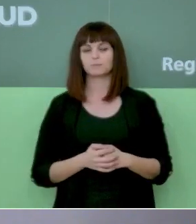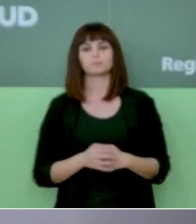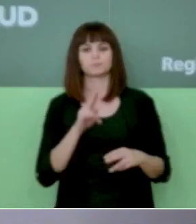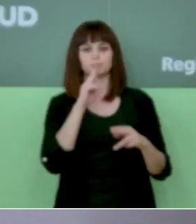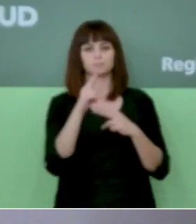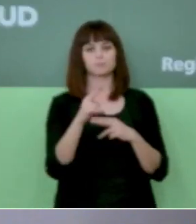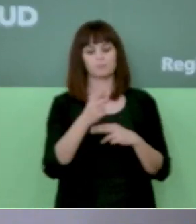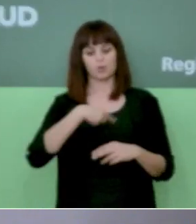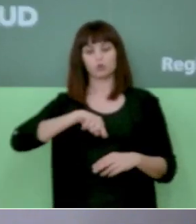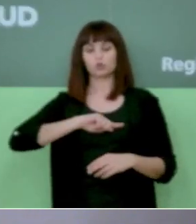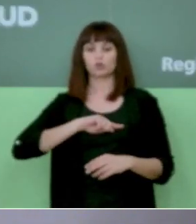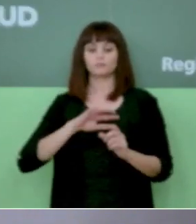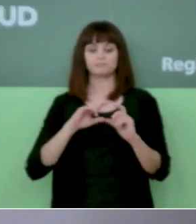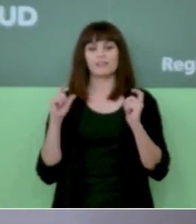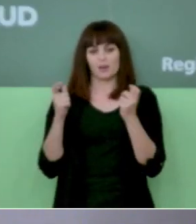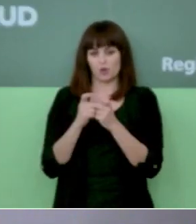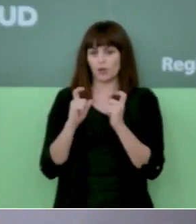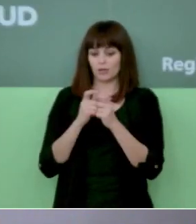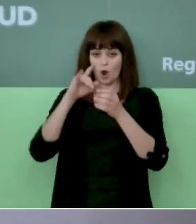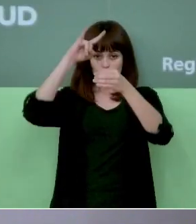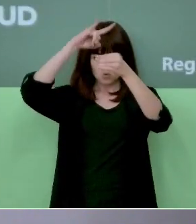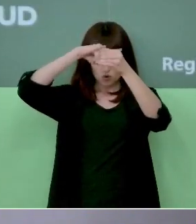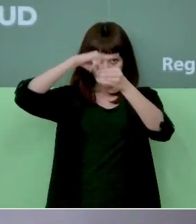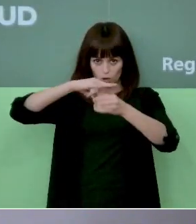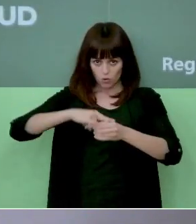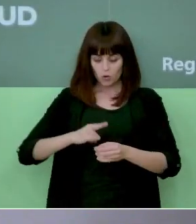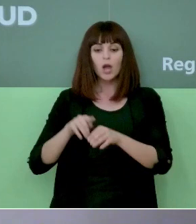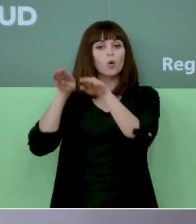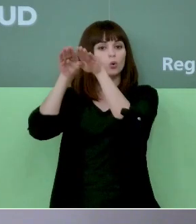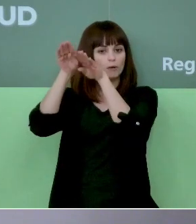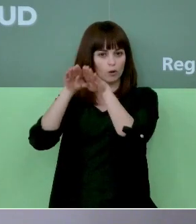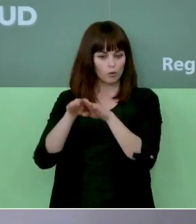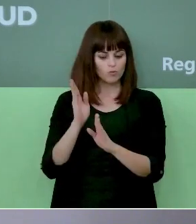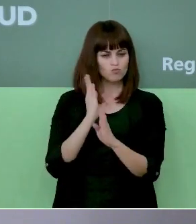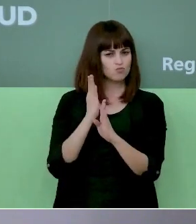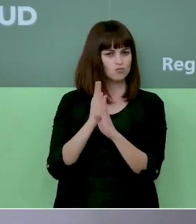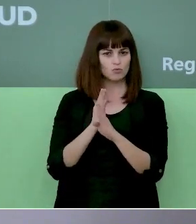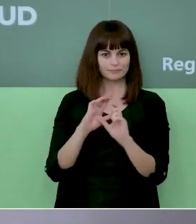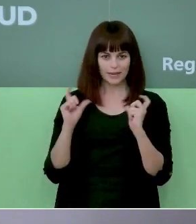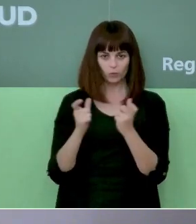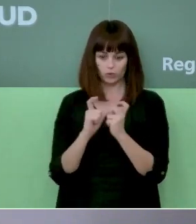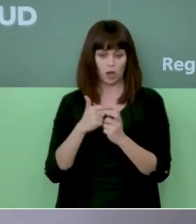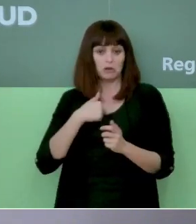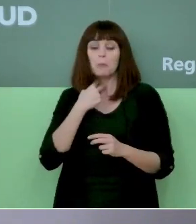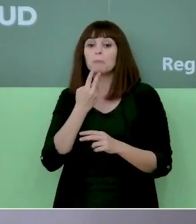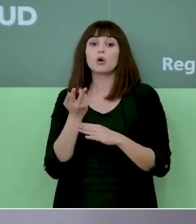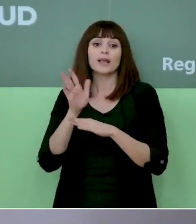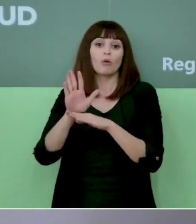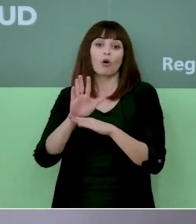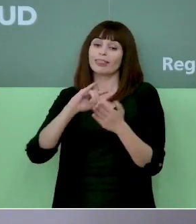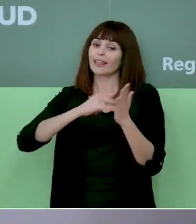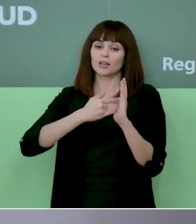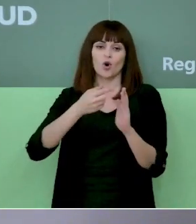tenemos reuniones, como saben, todos los lunes y todos los jueves. Yo, como portavoz técnico, no tengo punto de vista.